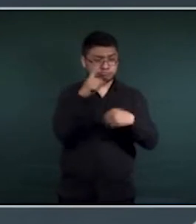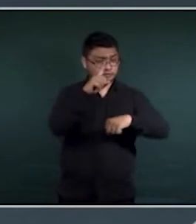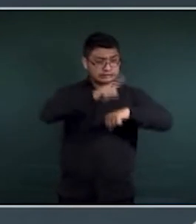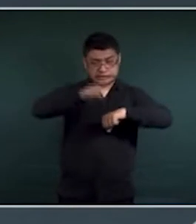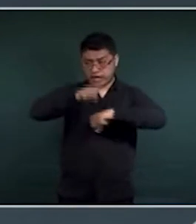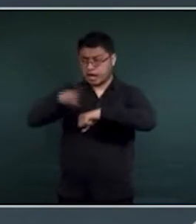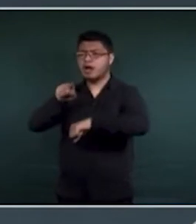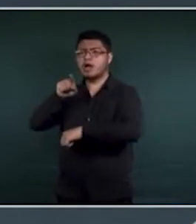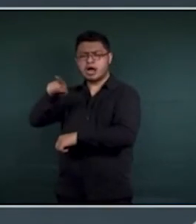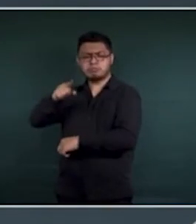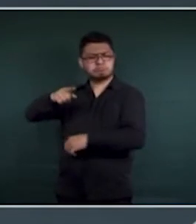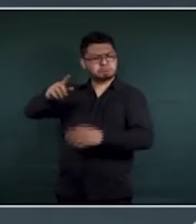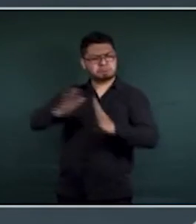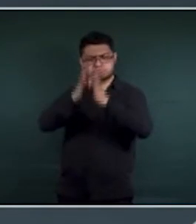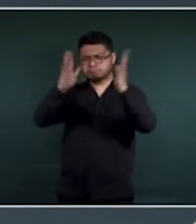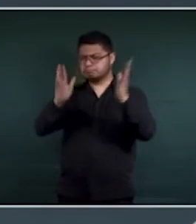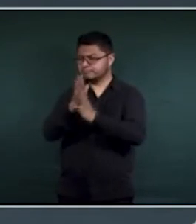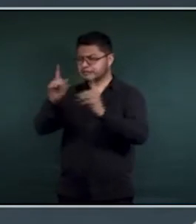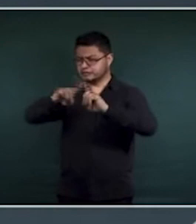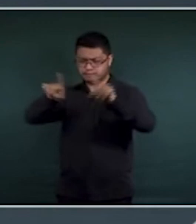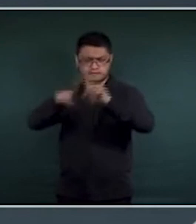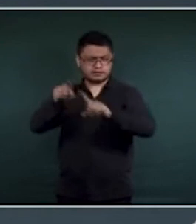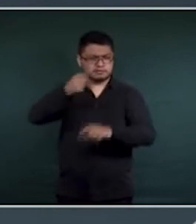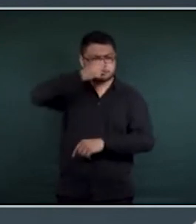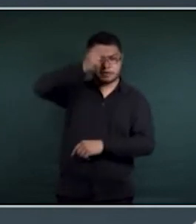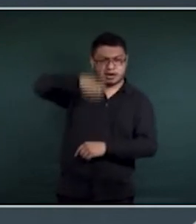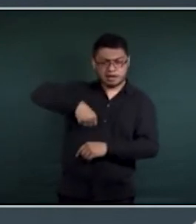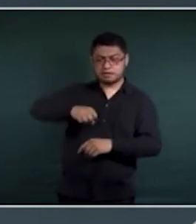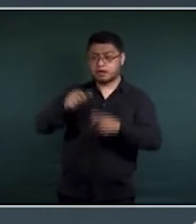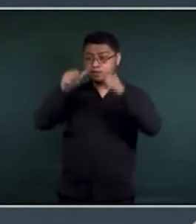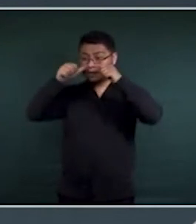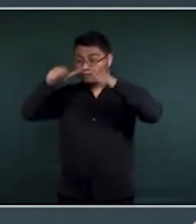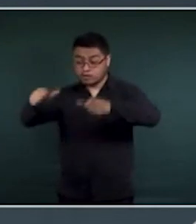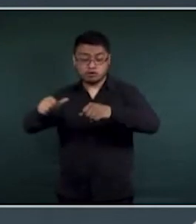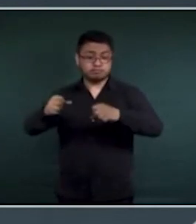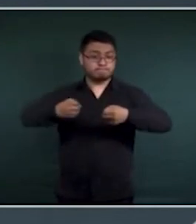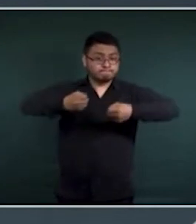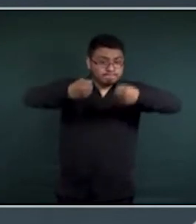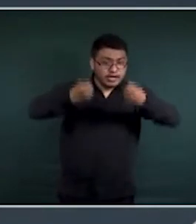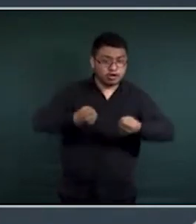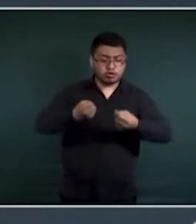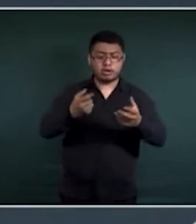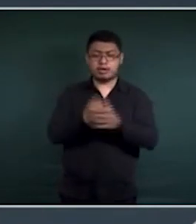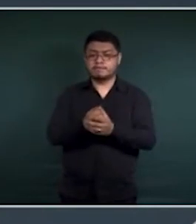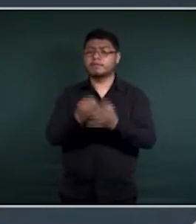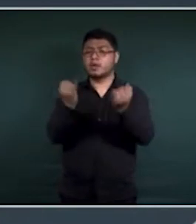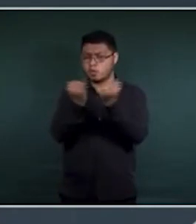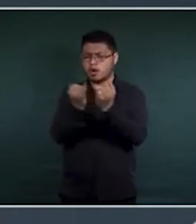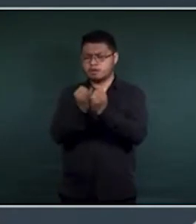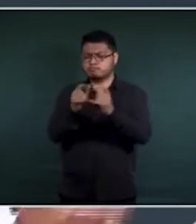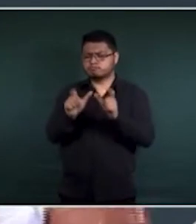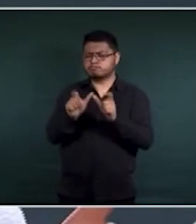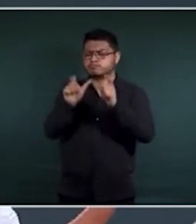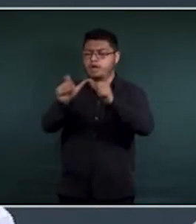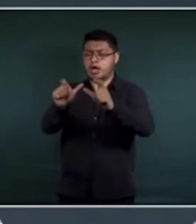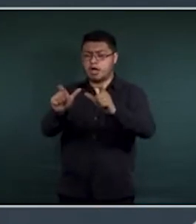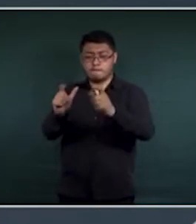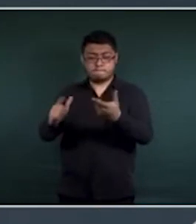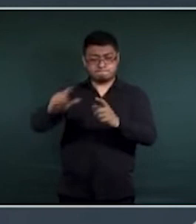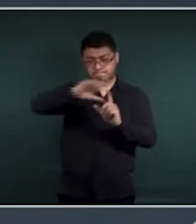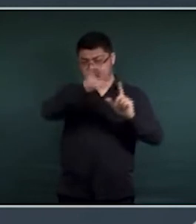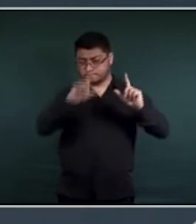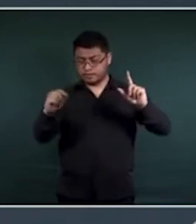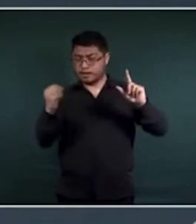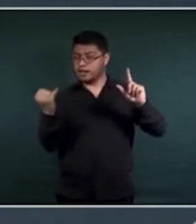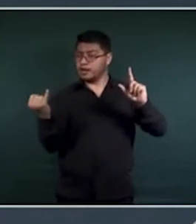será atendida oportunamente por esta mesa de coordinación. Estamos pendientes, no queremos dramatizar, hay voces que señalan riesgos en este momento,